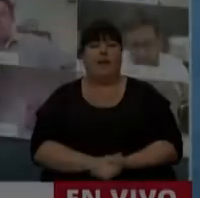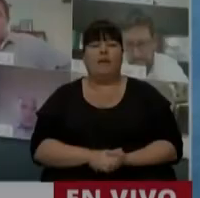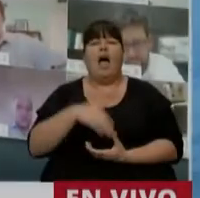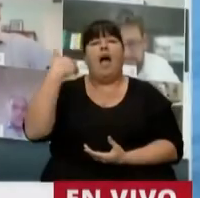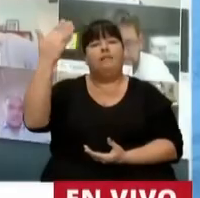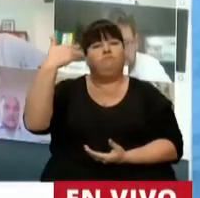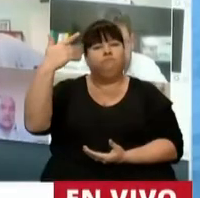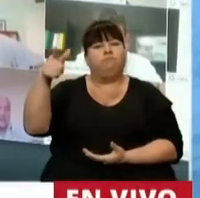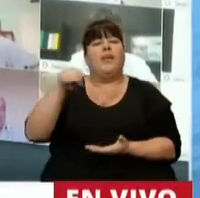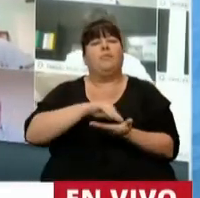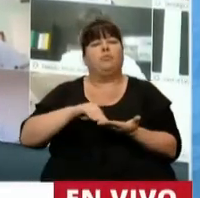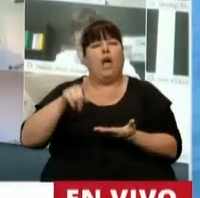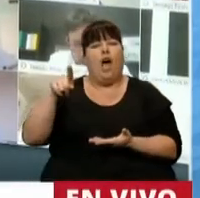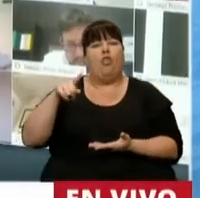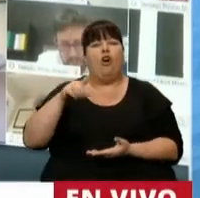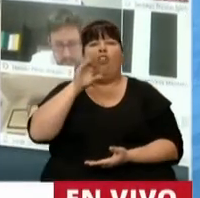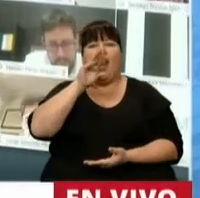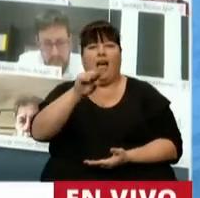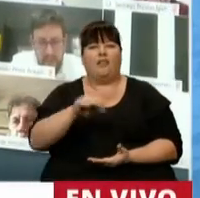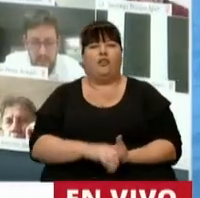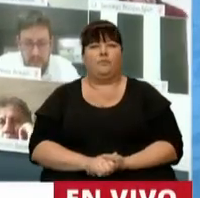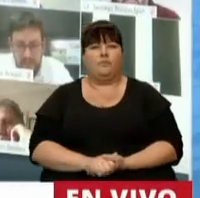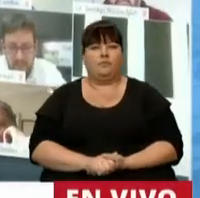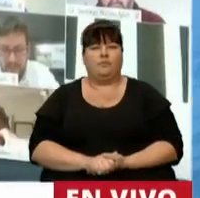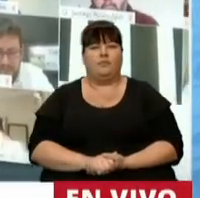Tiene la palabra el diputado Nicolás del Caño.